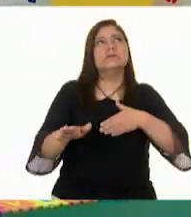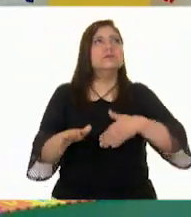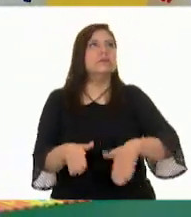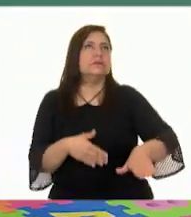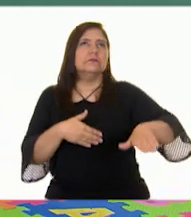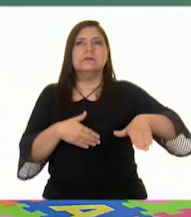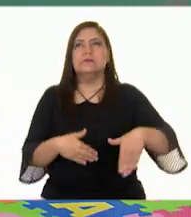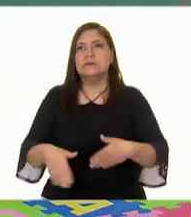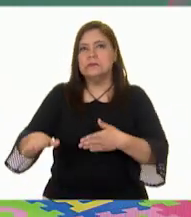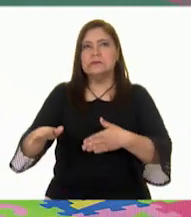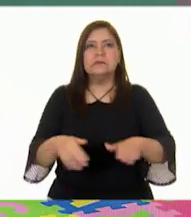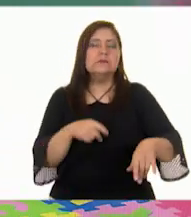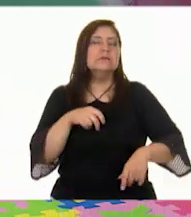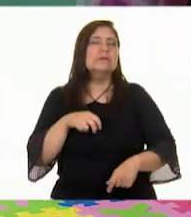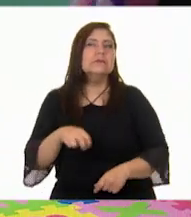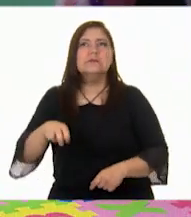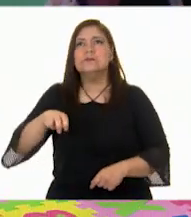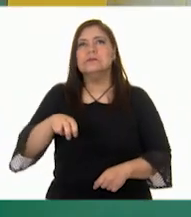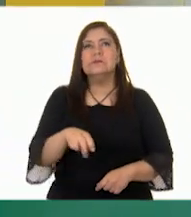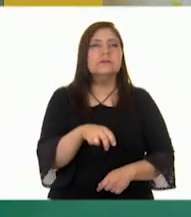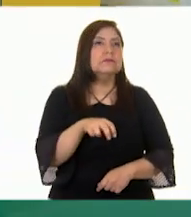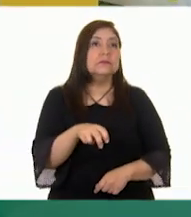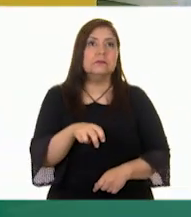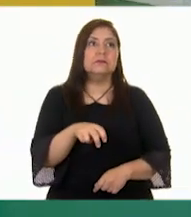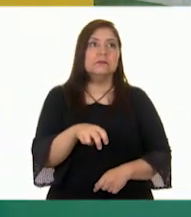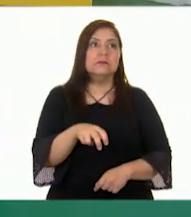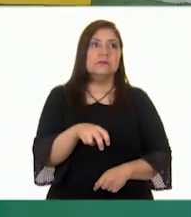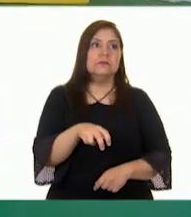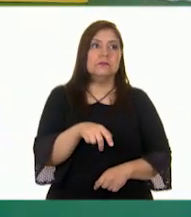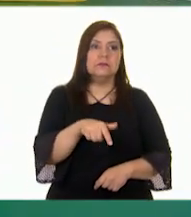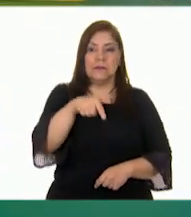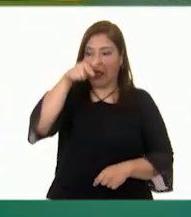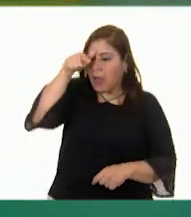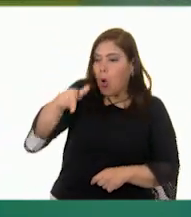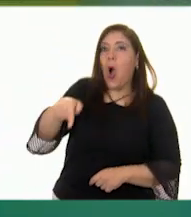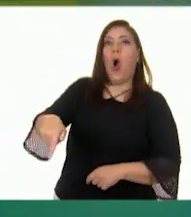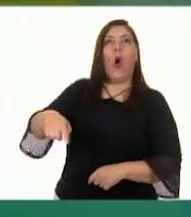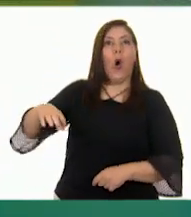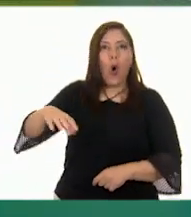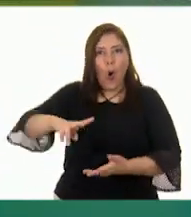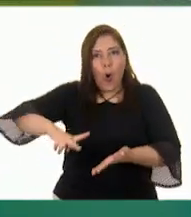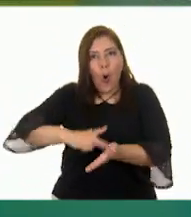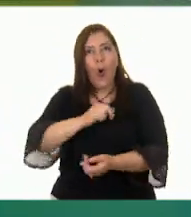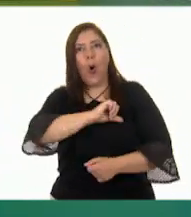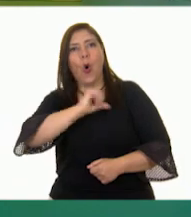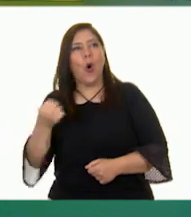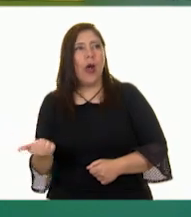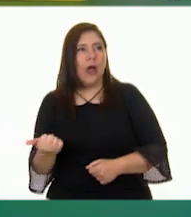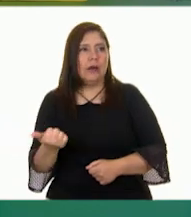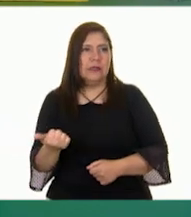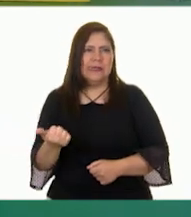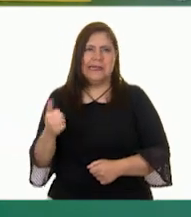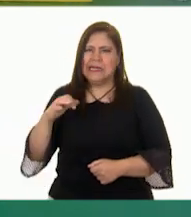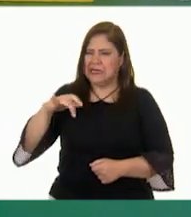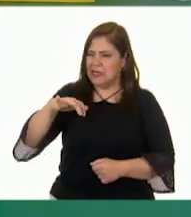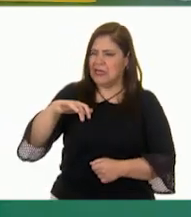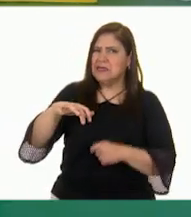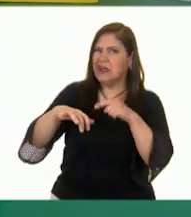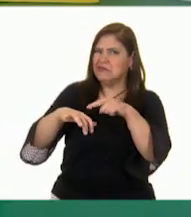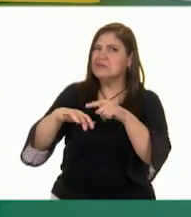y me encontré con otra araña. Una araña similar.